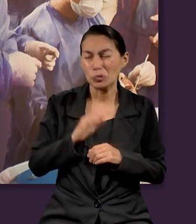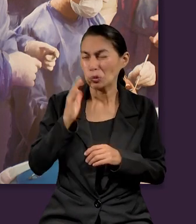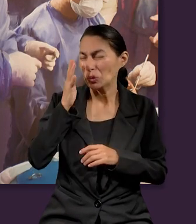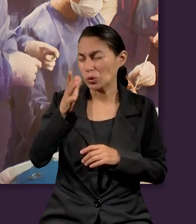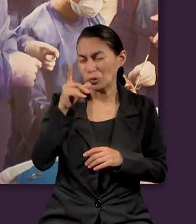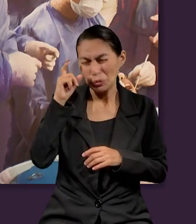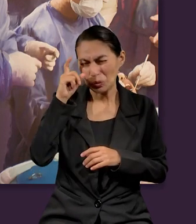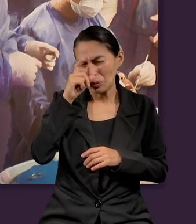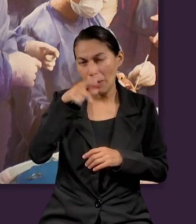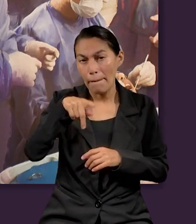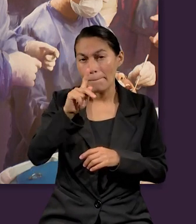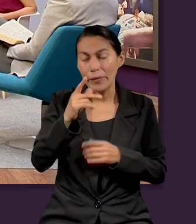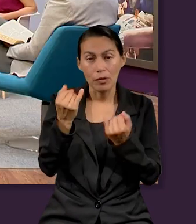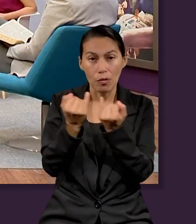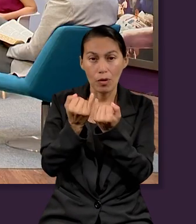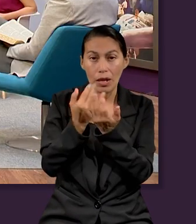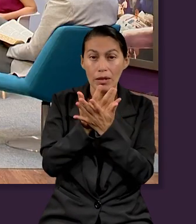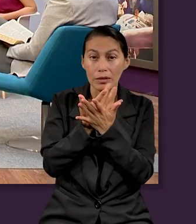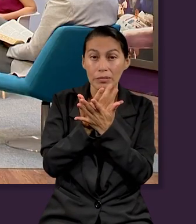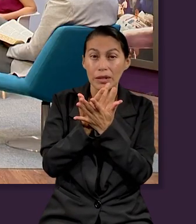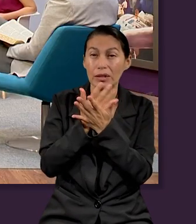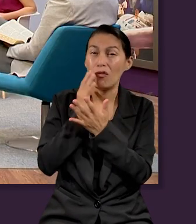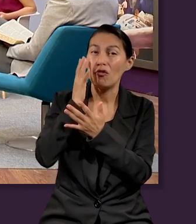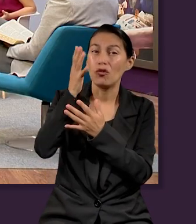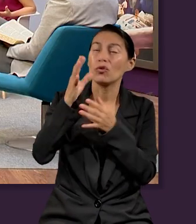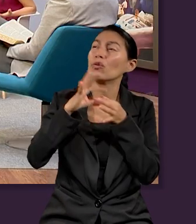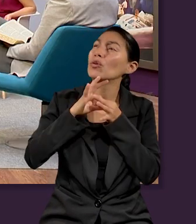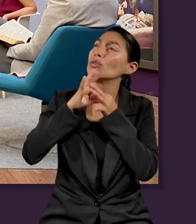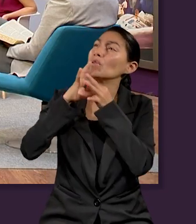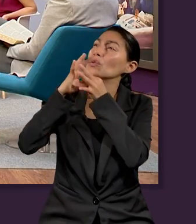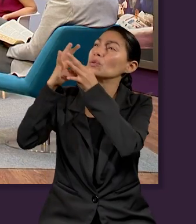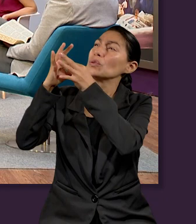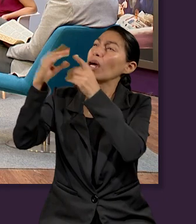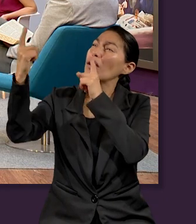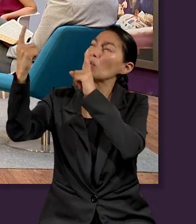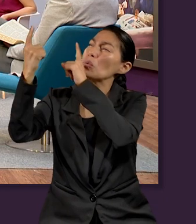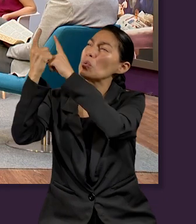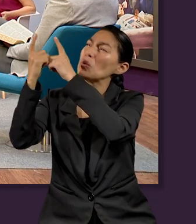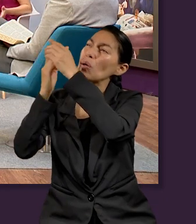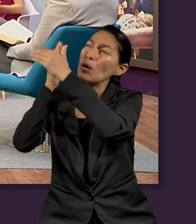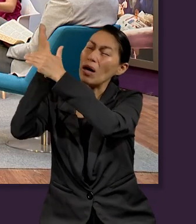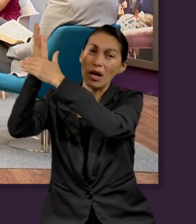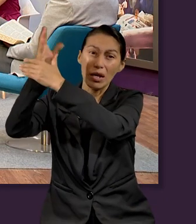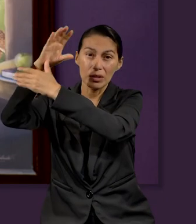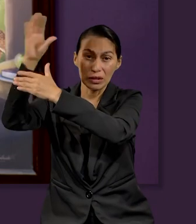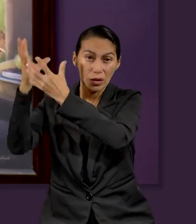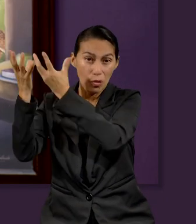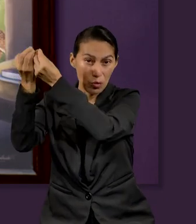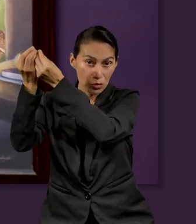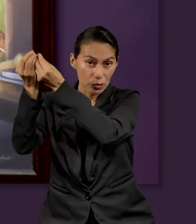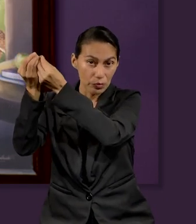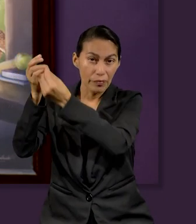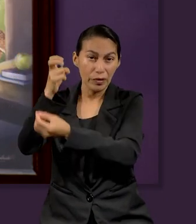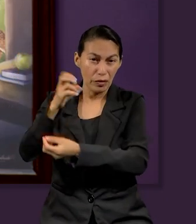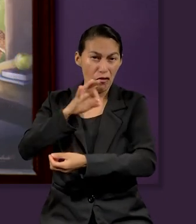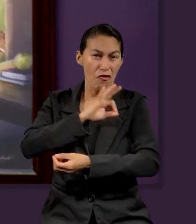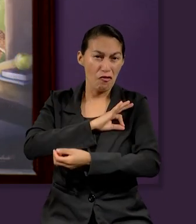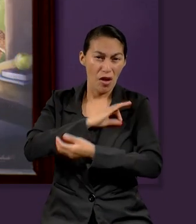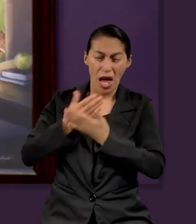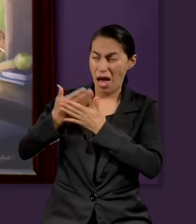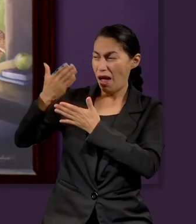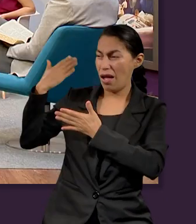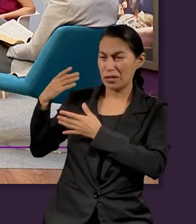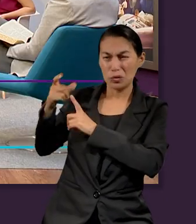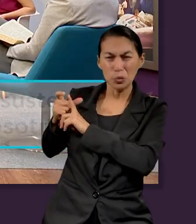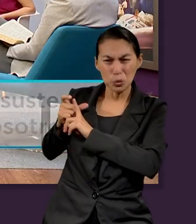esperanza de un día encontrarnos con Jesús. Y ahí es donde entra la fe, ¿verdad? La fe de que si lo hizo en el pasado, lo va a hacer ahora